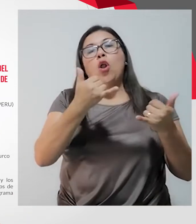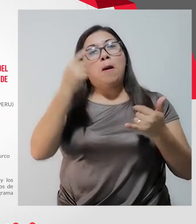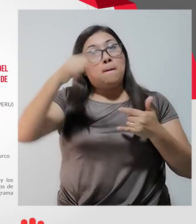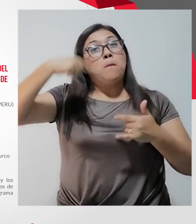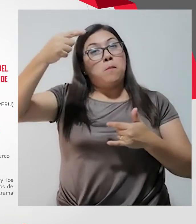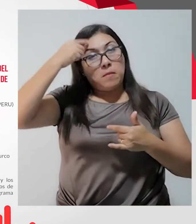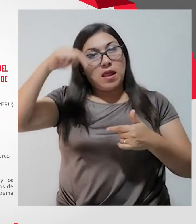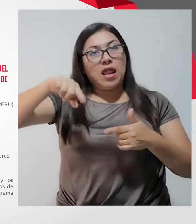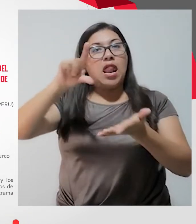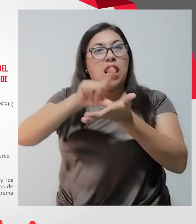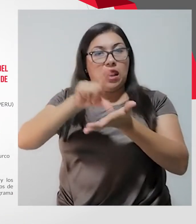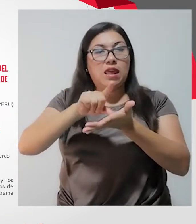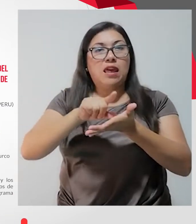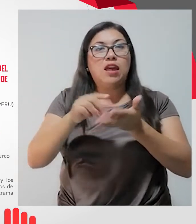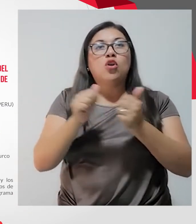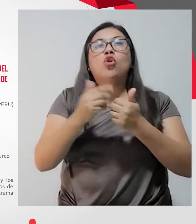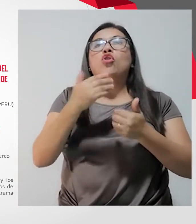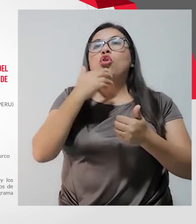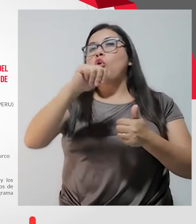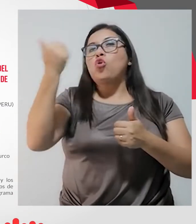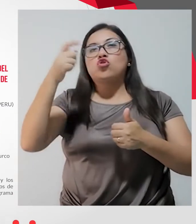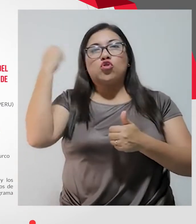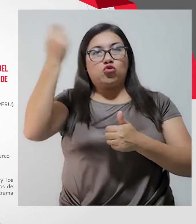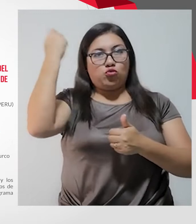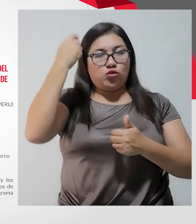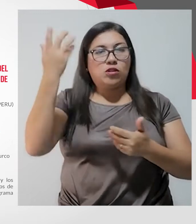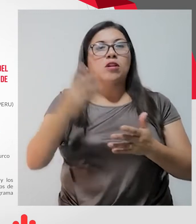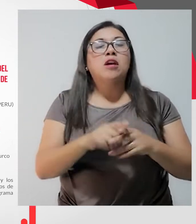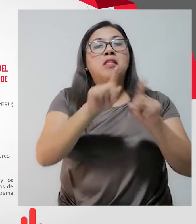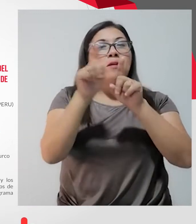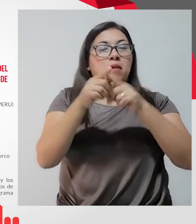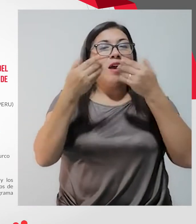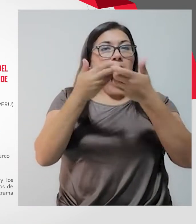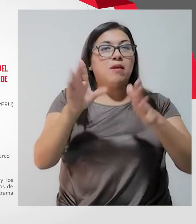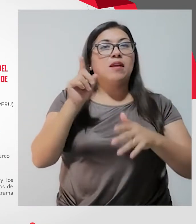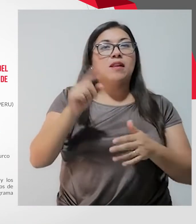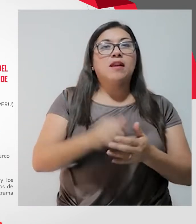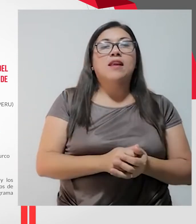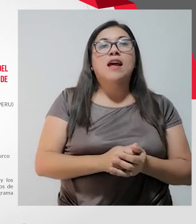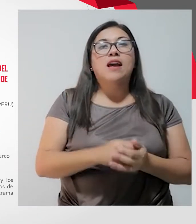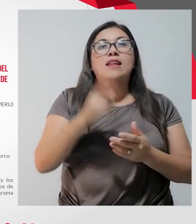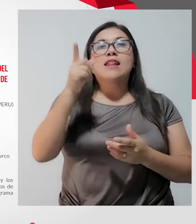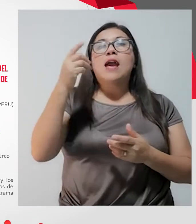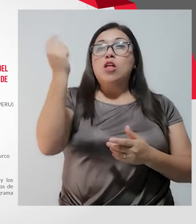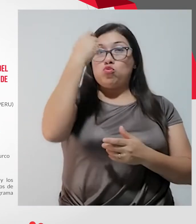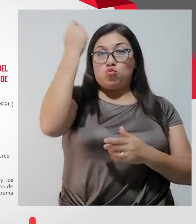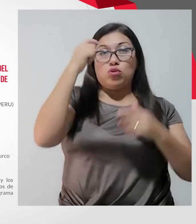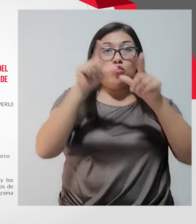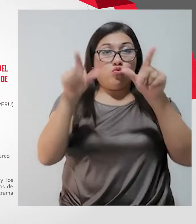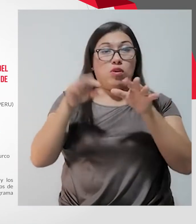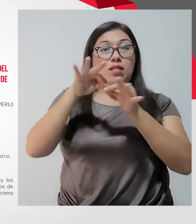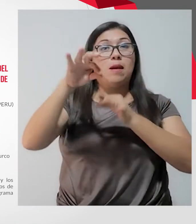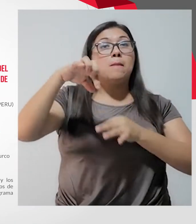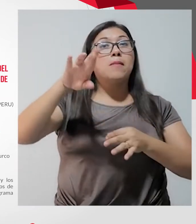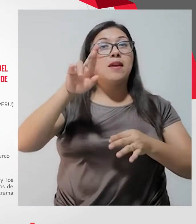con un convenio con la beneficencia de Trujillo, vamos a aperturar uno allá en la ciudad de la primavera, ¿no?